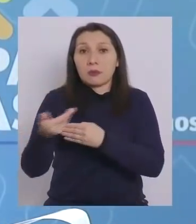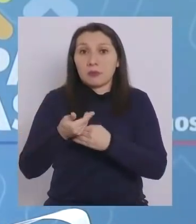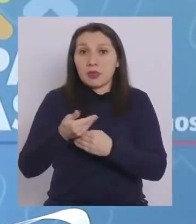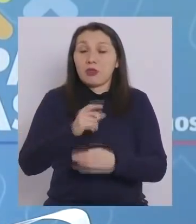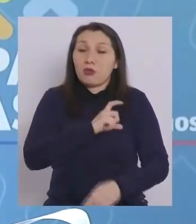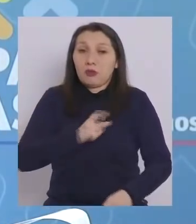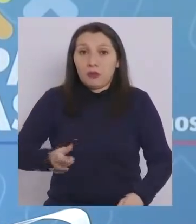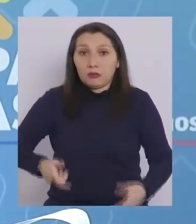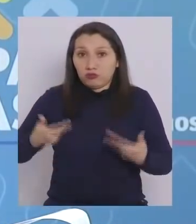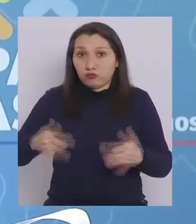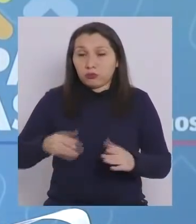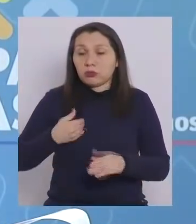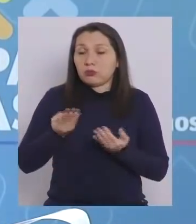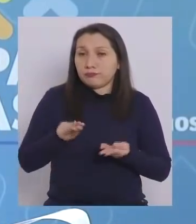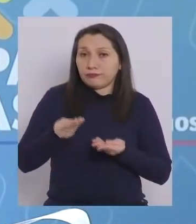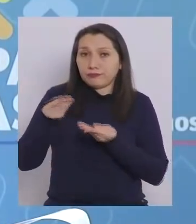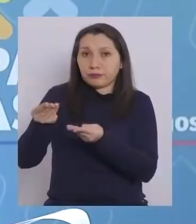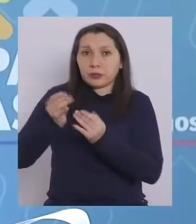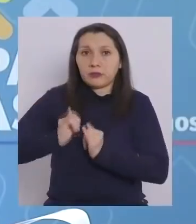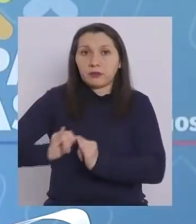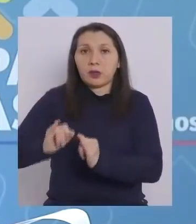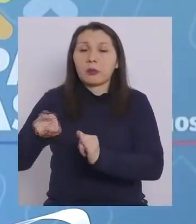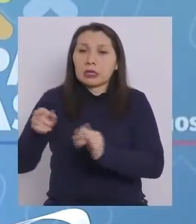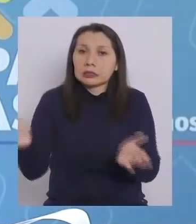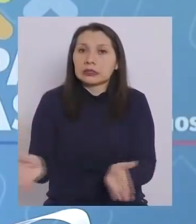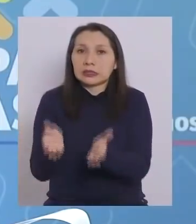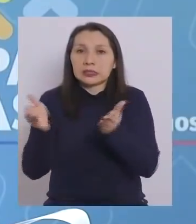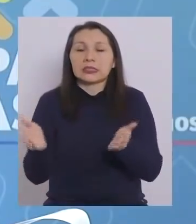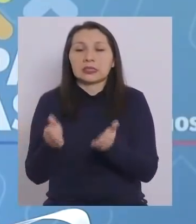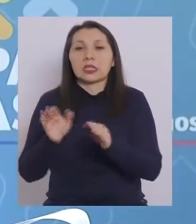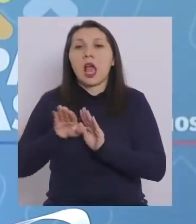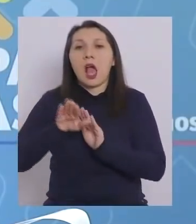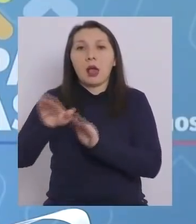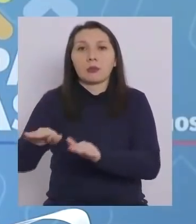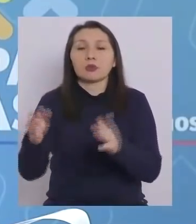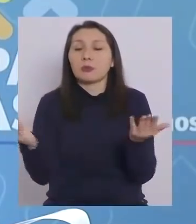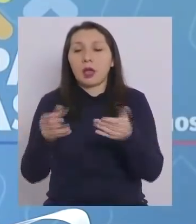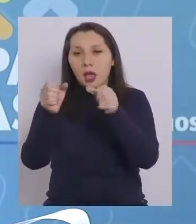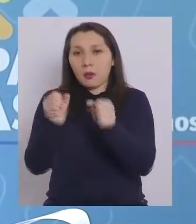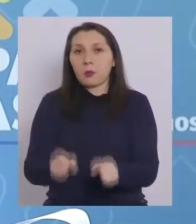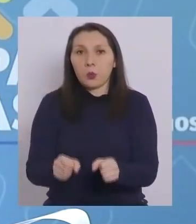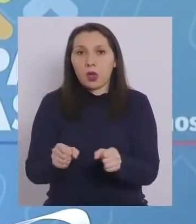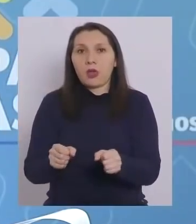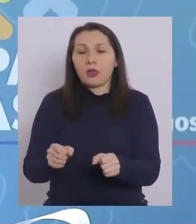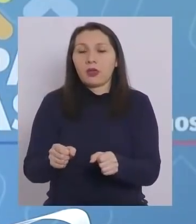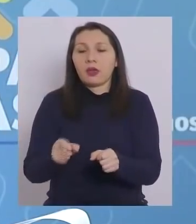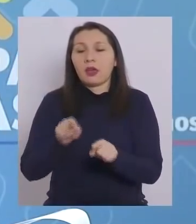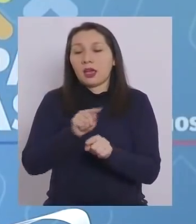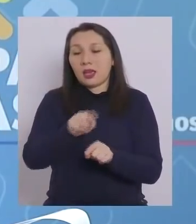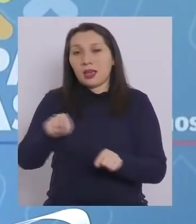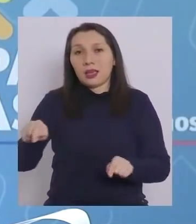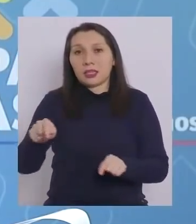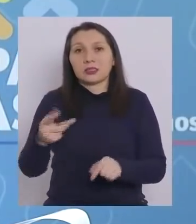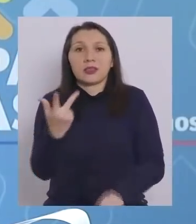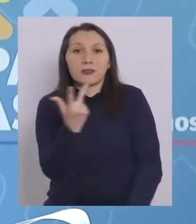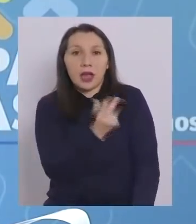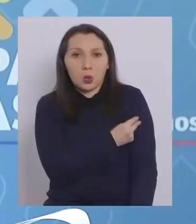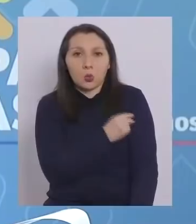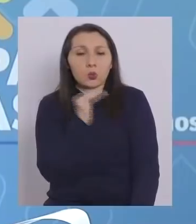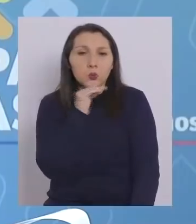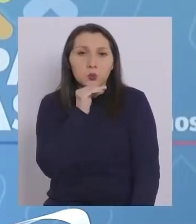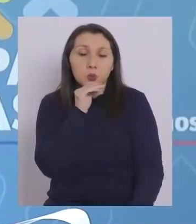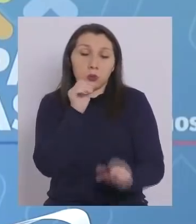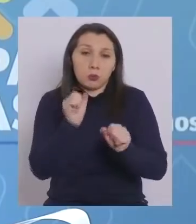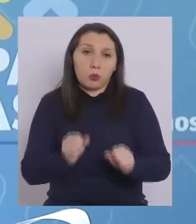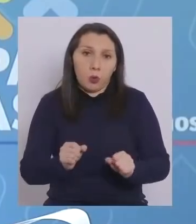obviamente, que serán estimulados, serán apoyadas para que puedan vacunarse a la